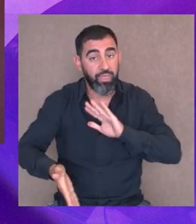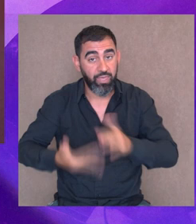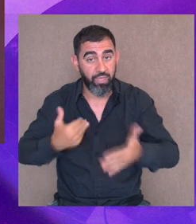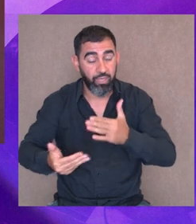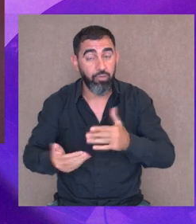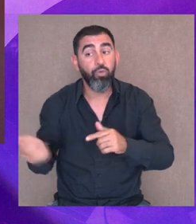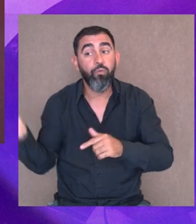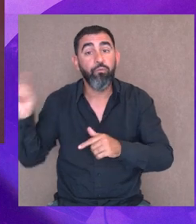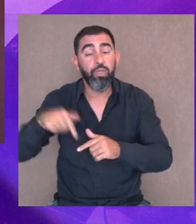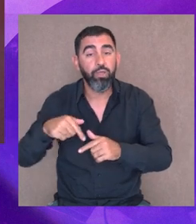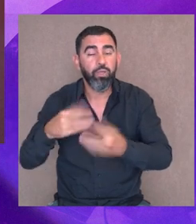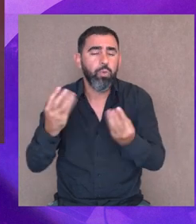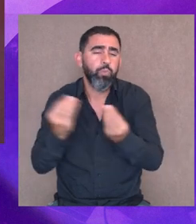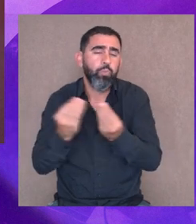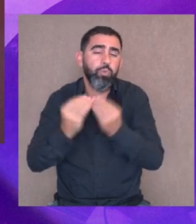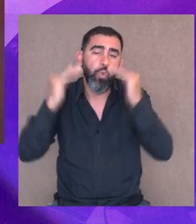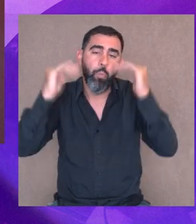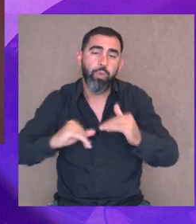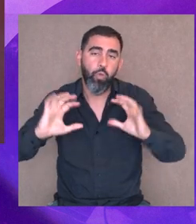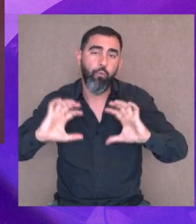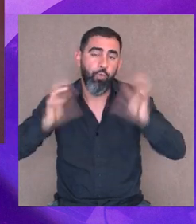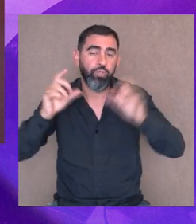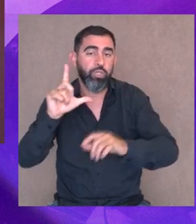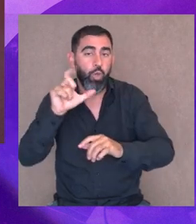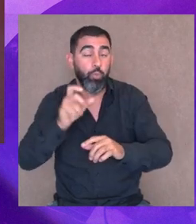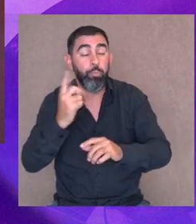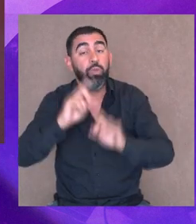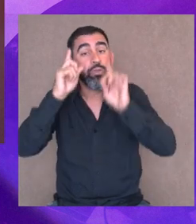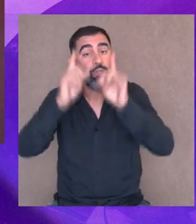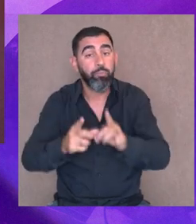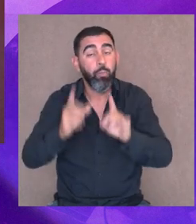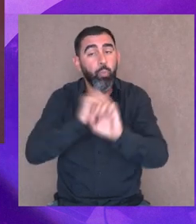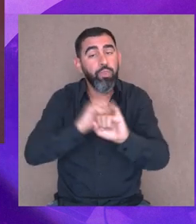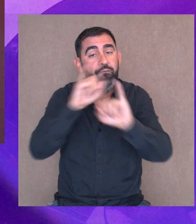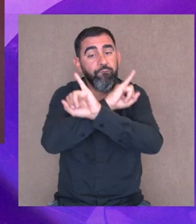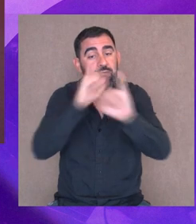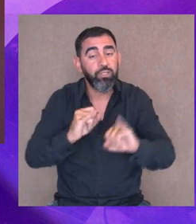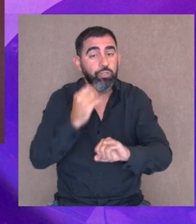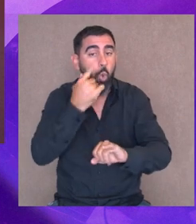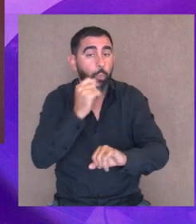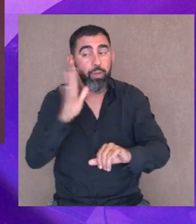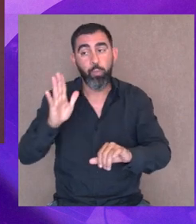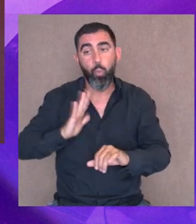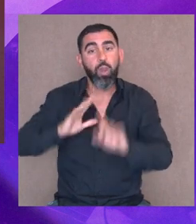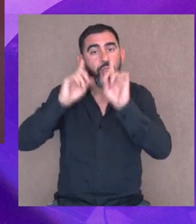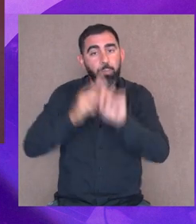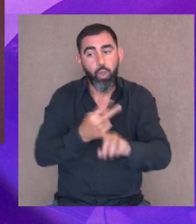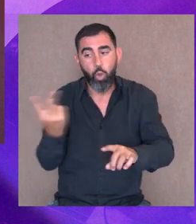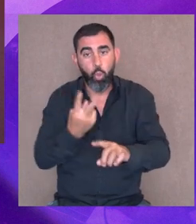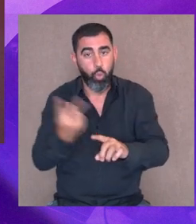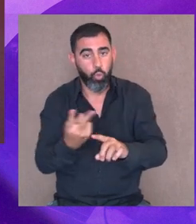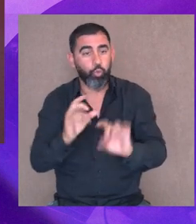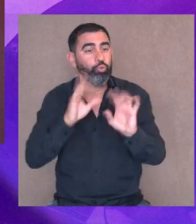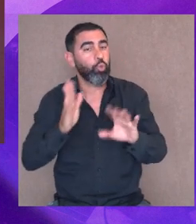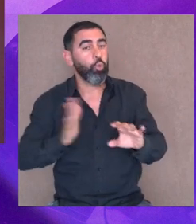género va a devenir, muchísimo menos violencia de género, obviamente, pero además nos va a hacer felices a varones y a mujeres. A todos.